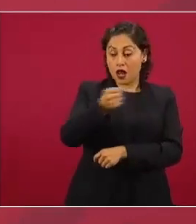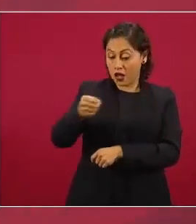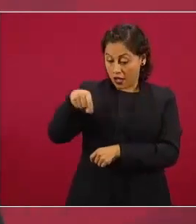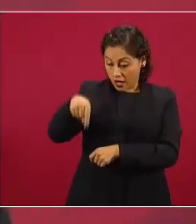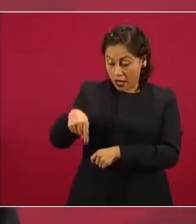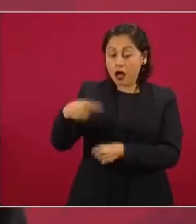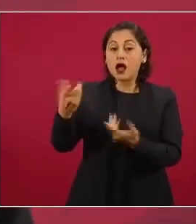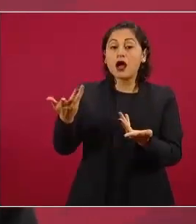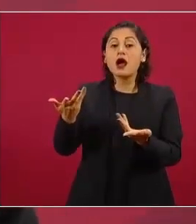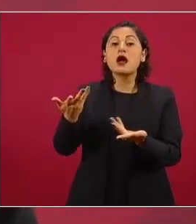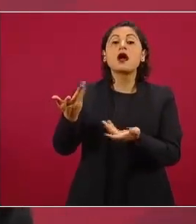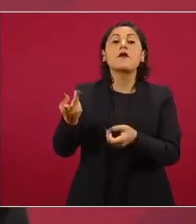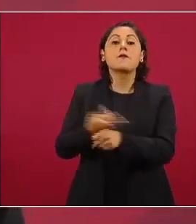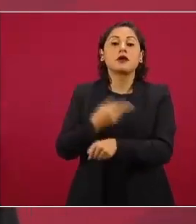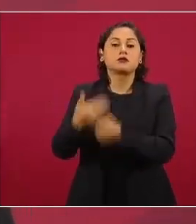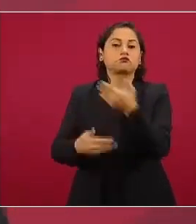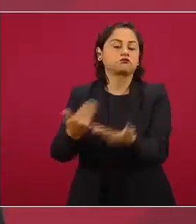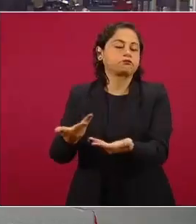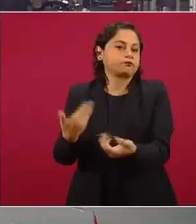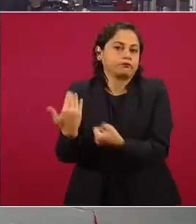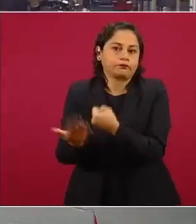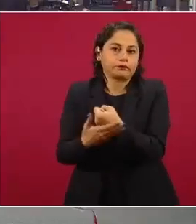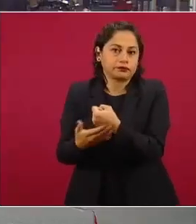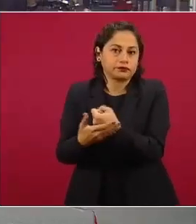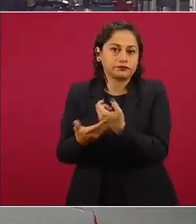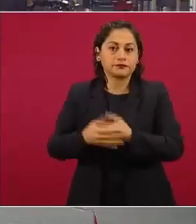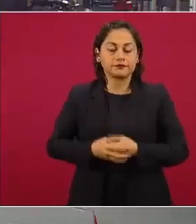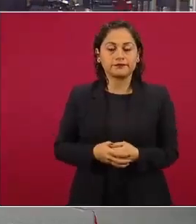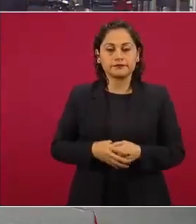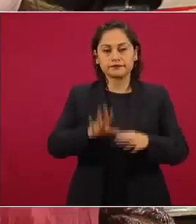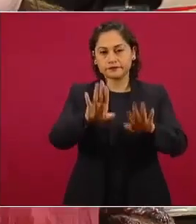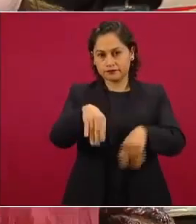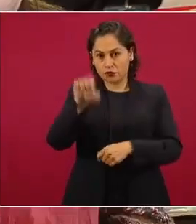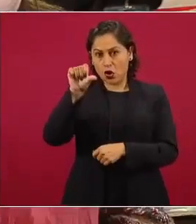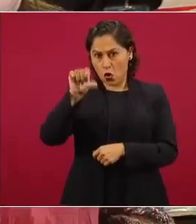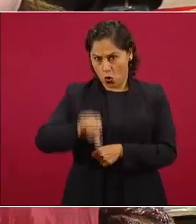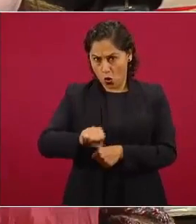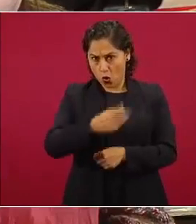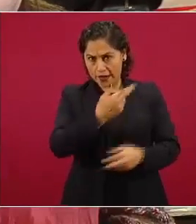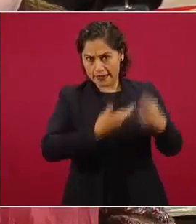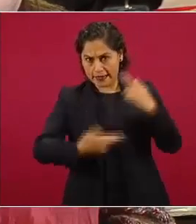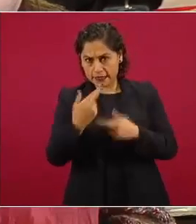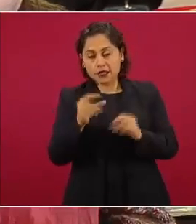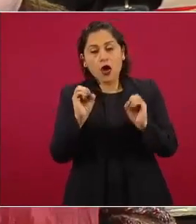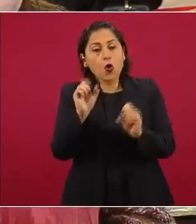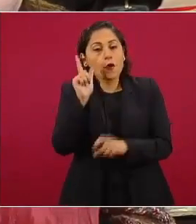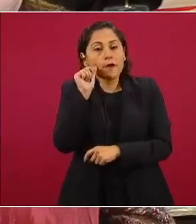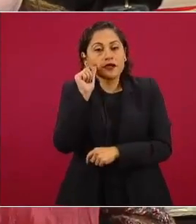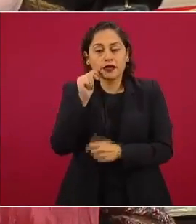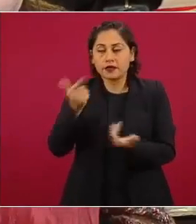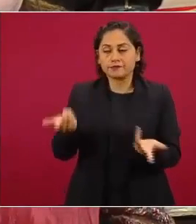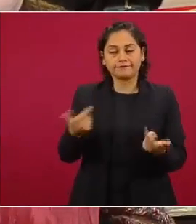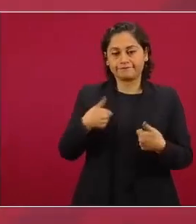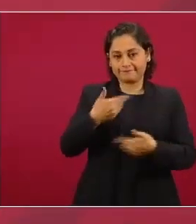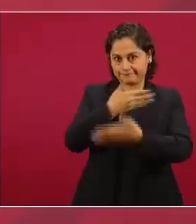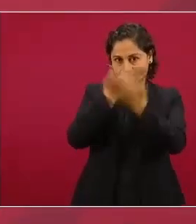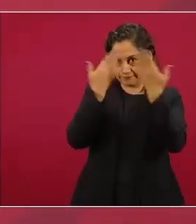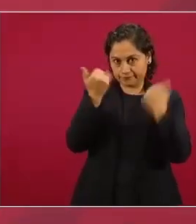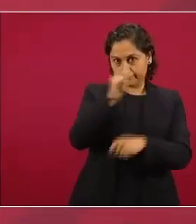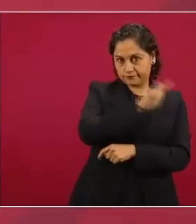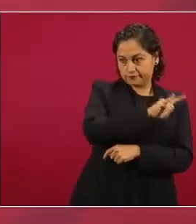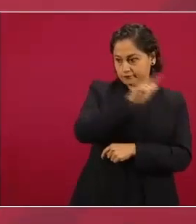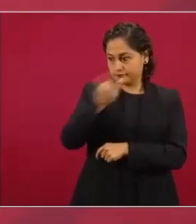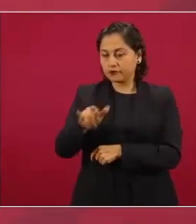en los próximos días y semanas ¿hoy mismo puede volver o mañana? Bueno no sabemos la fecha exacta